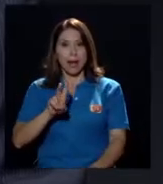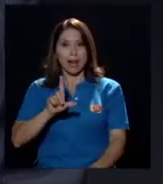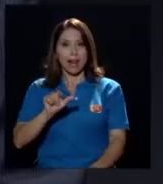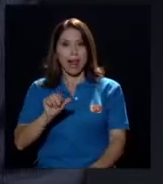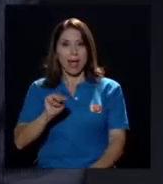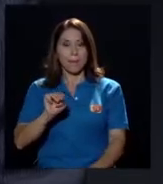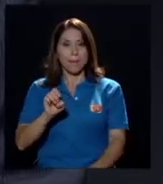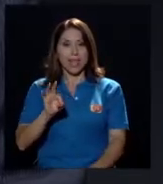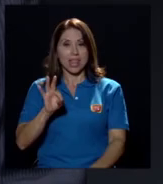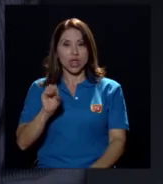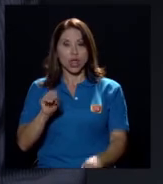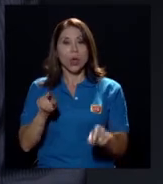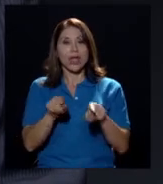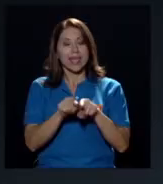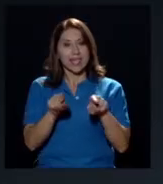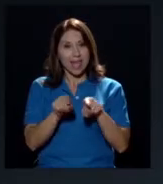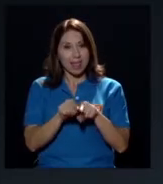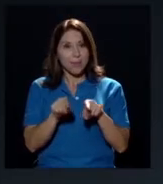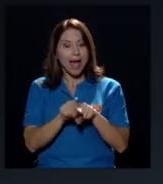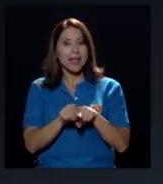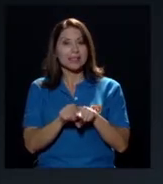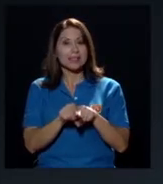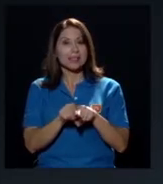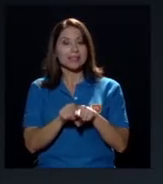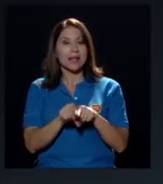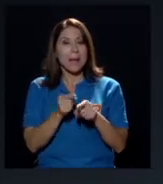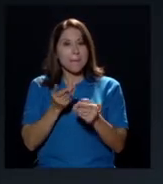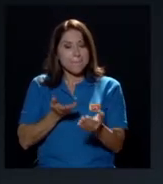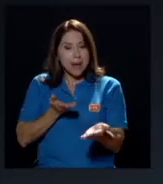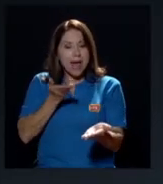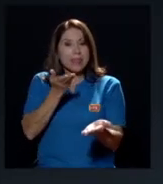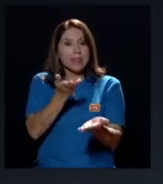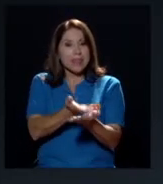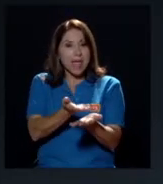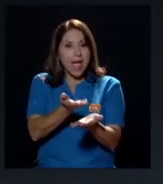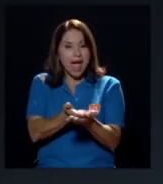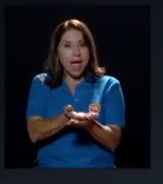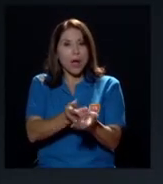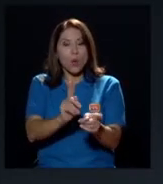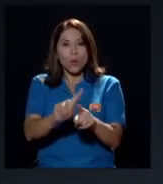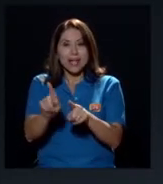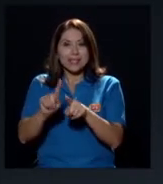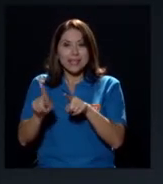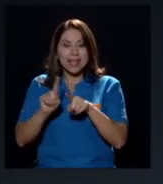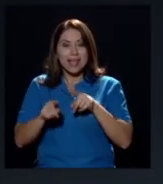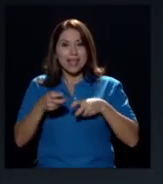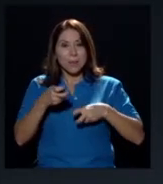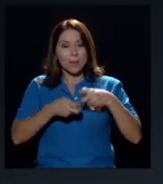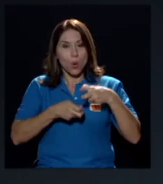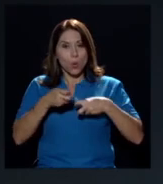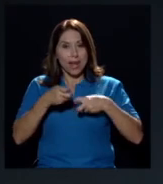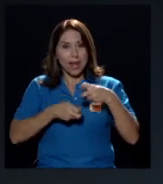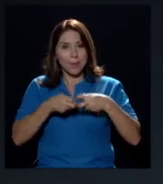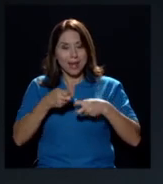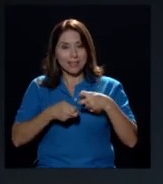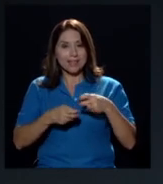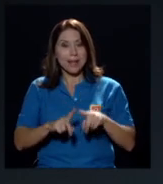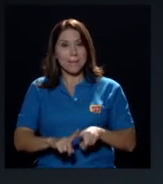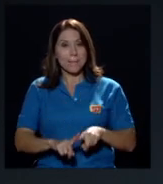Y que además plantea una serie de problemas, pero que